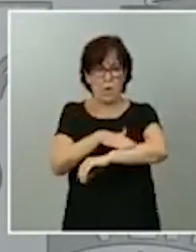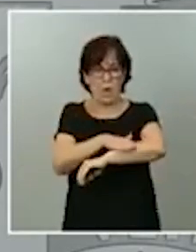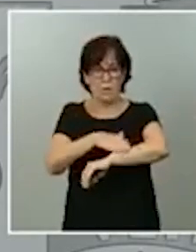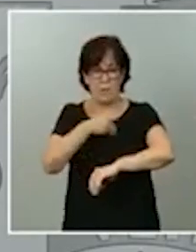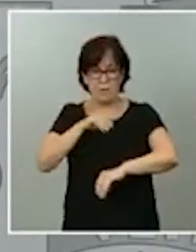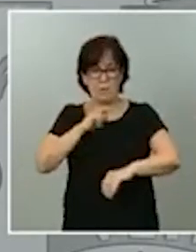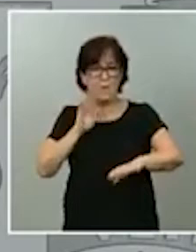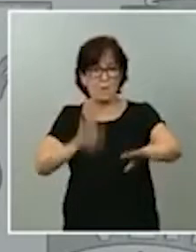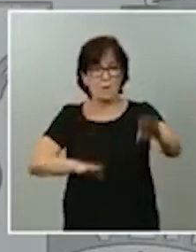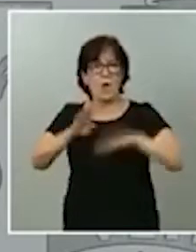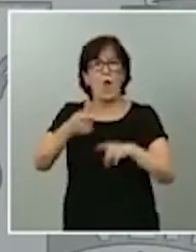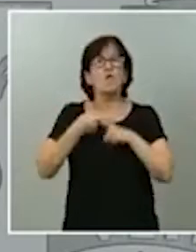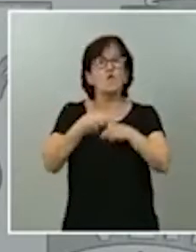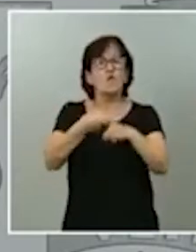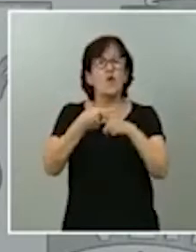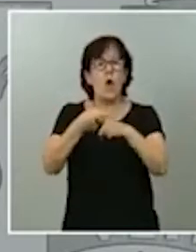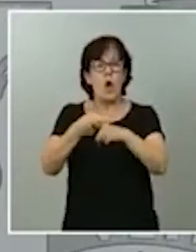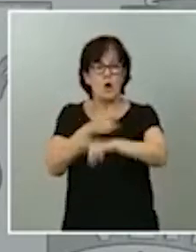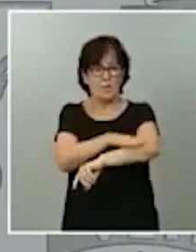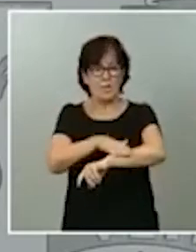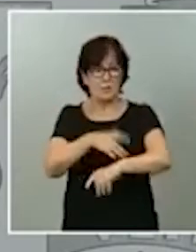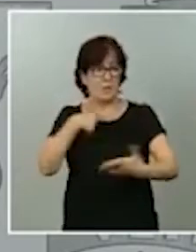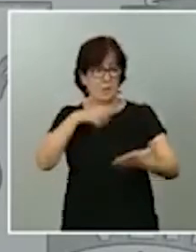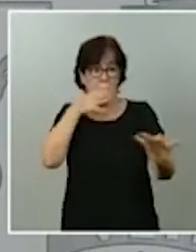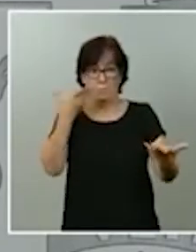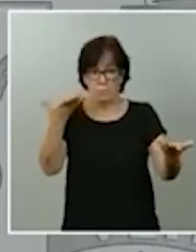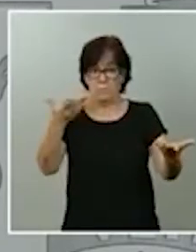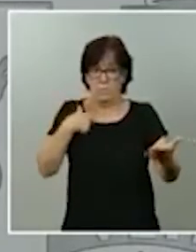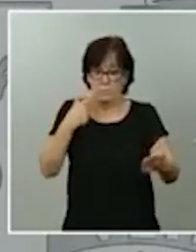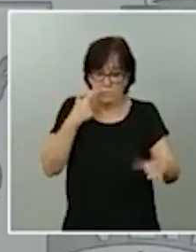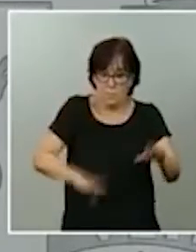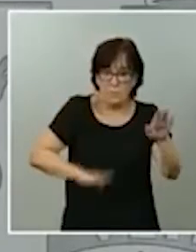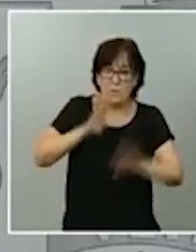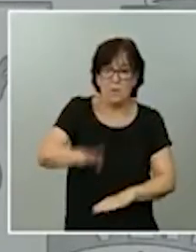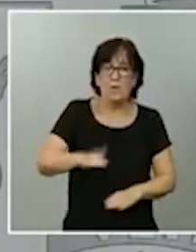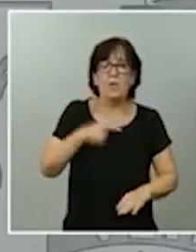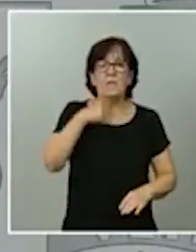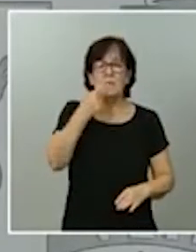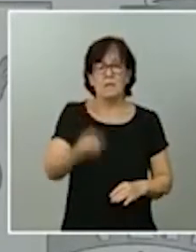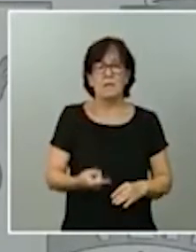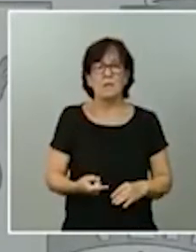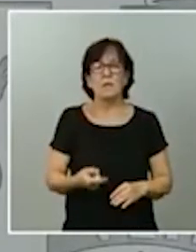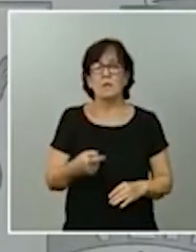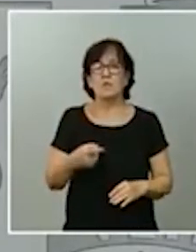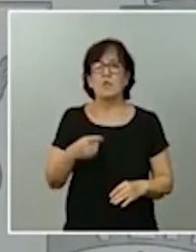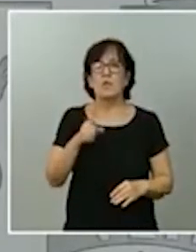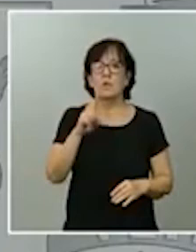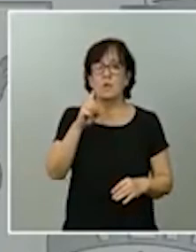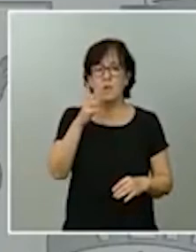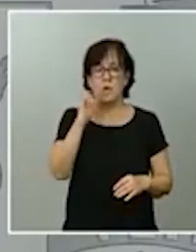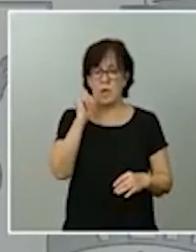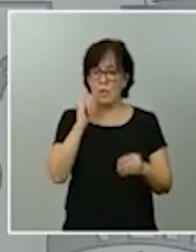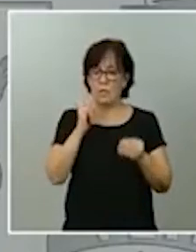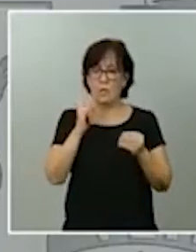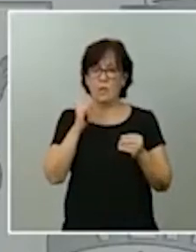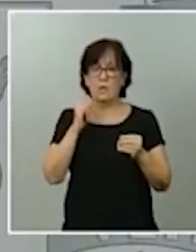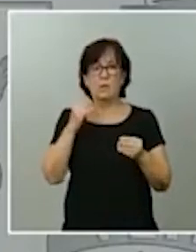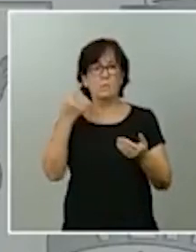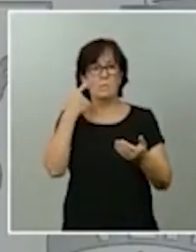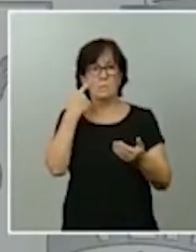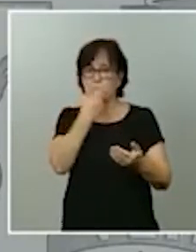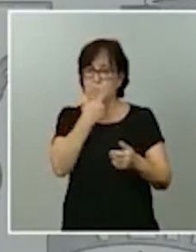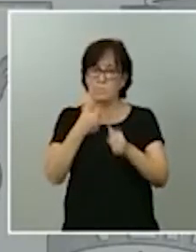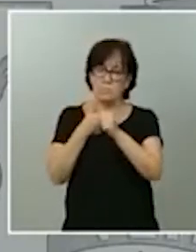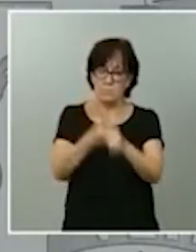cogobernanza fíjese si estamos dando un paso más que estamos diciendo uno ahí están los rastreadores del ejército de España de las fuerzas